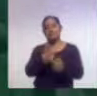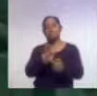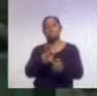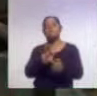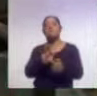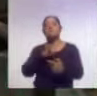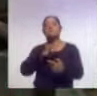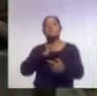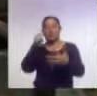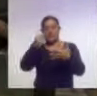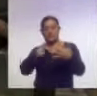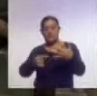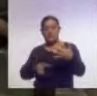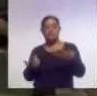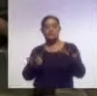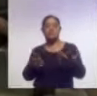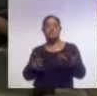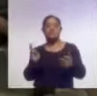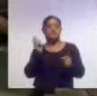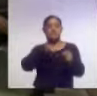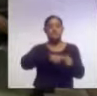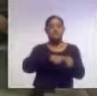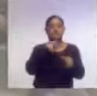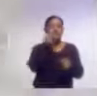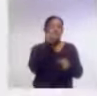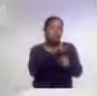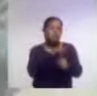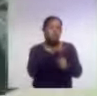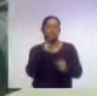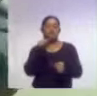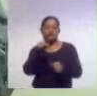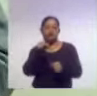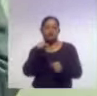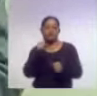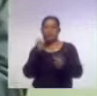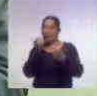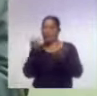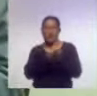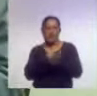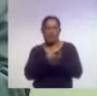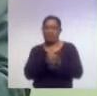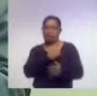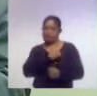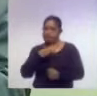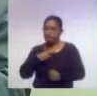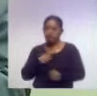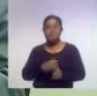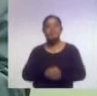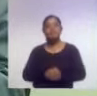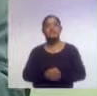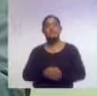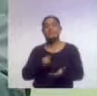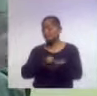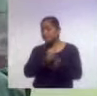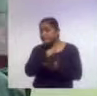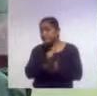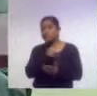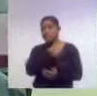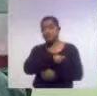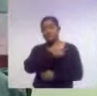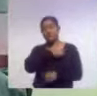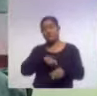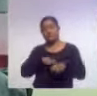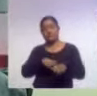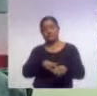la modalidad Incorporación Voluntaria al Régimen Obligatorio. Las decisiones de conservar la salud, de tener